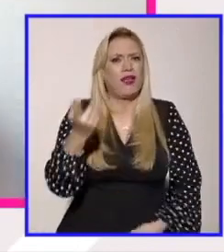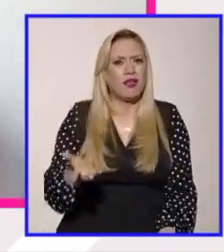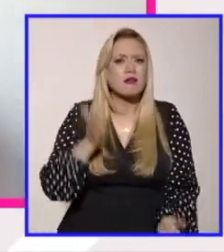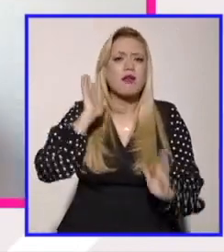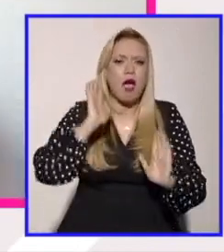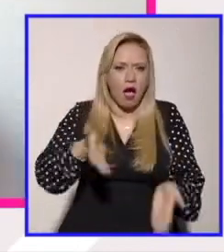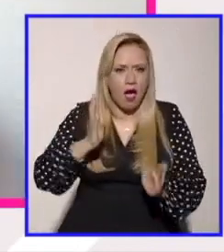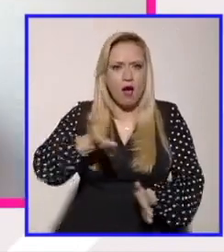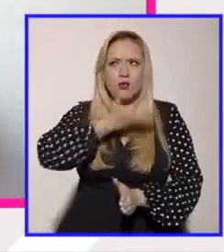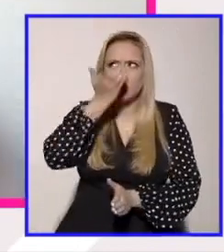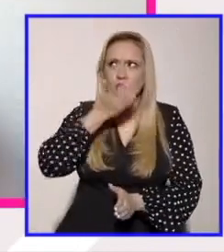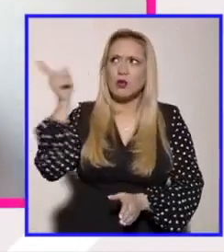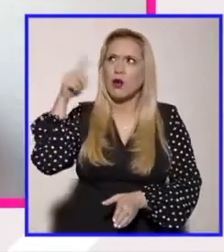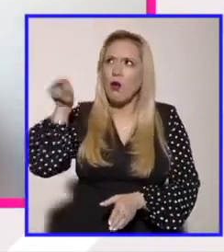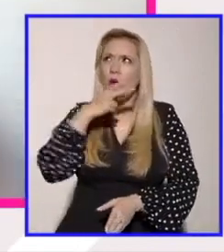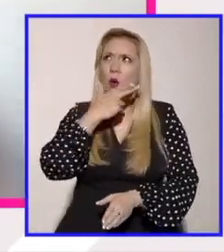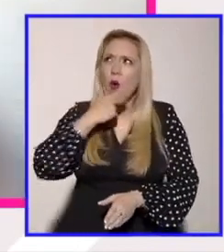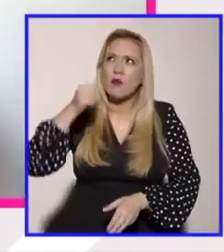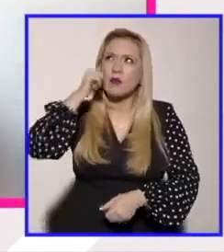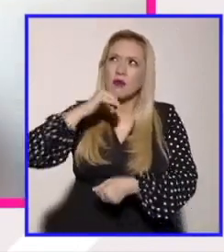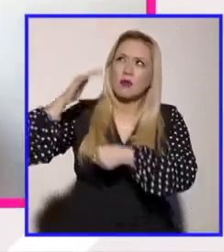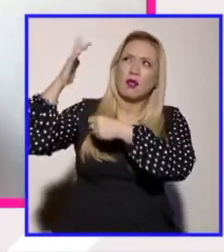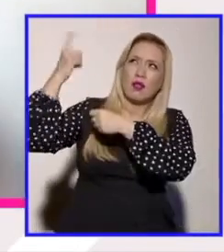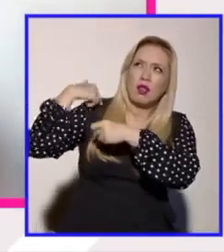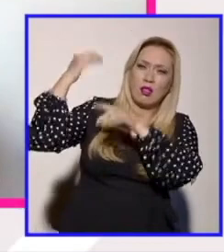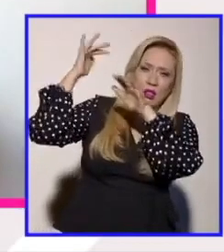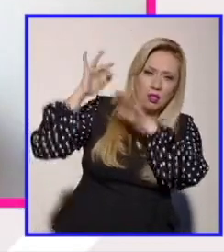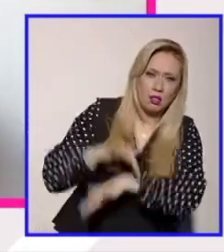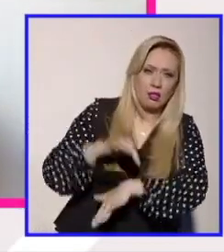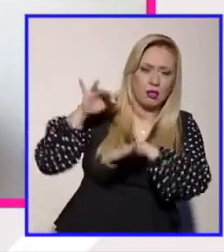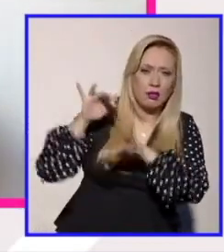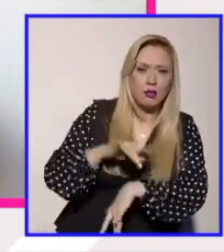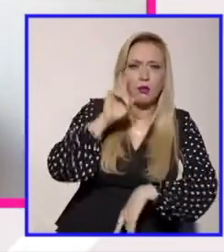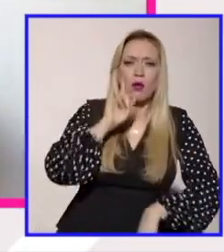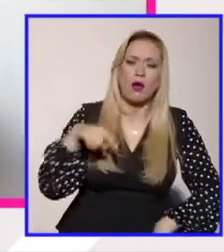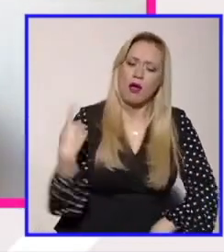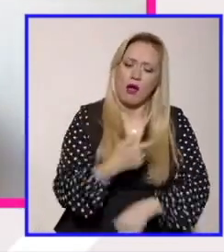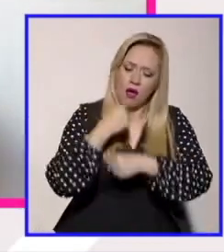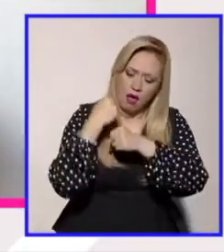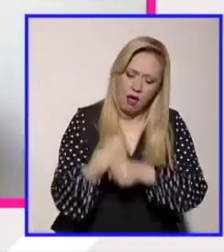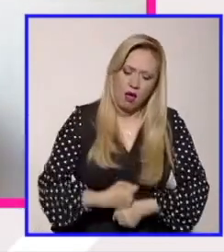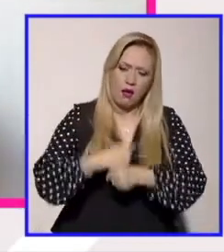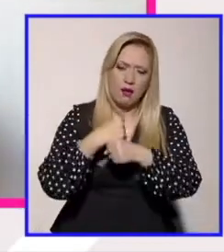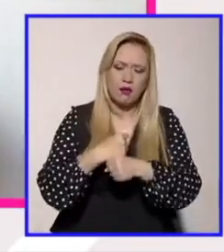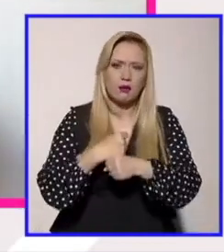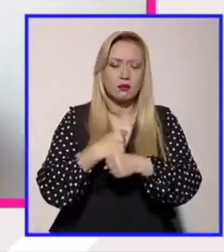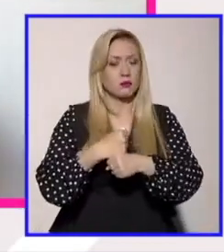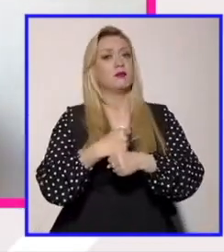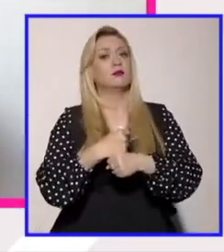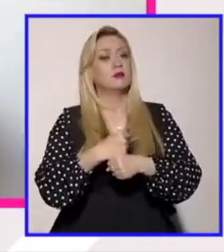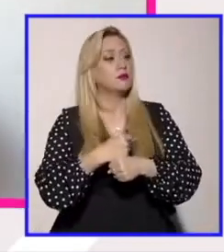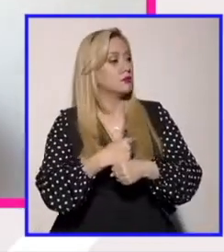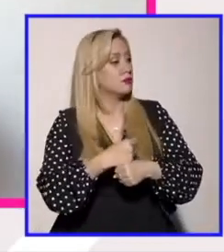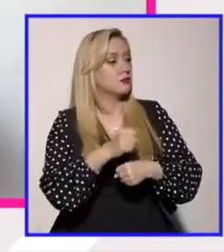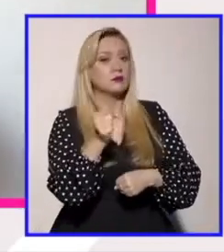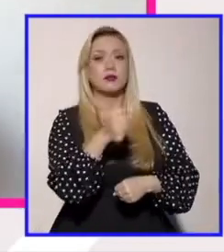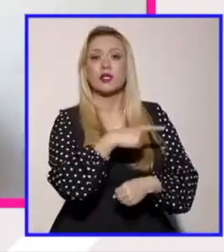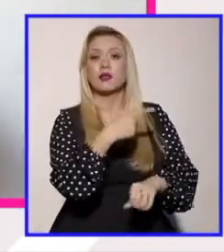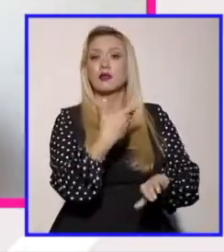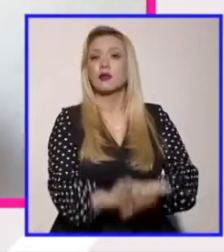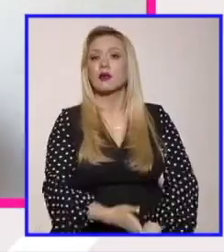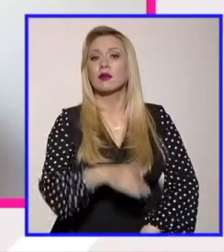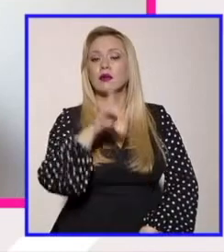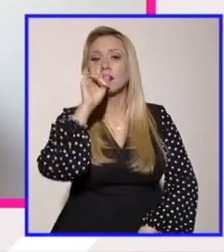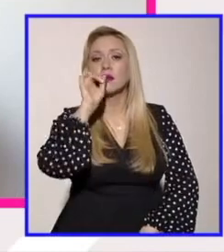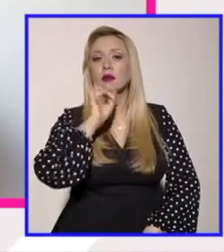que nos afectan a todas las mujeres que ese sea su foco y